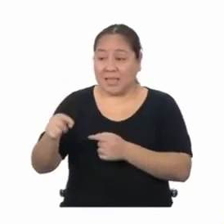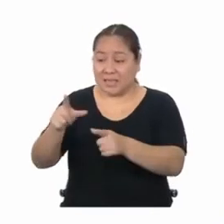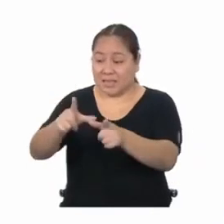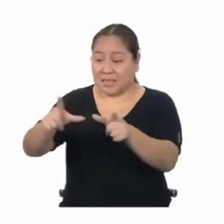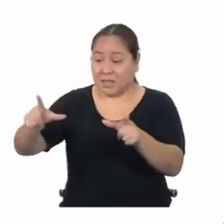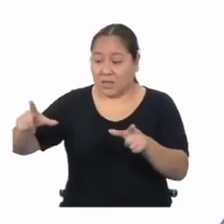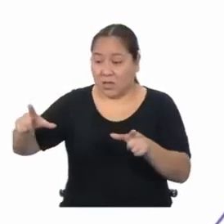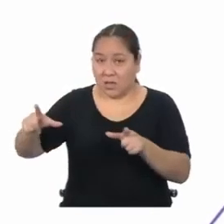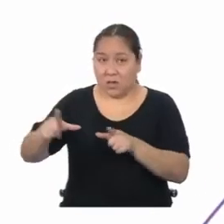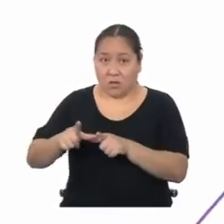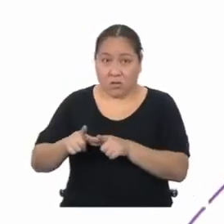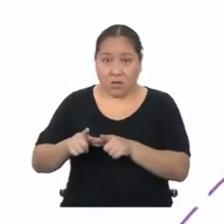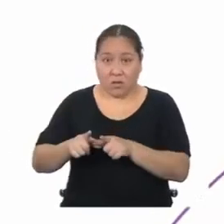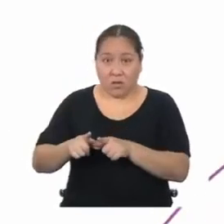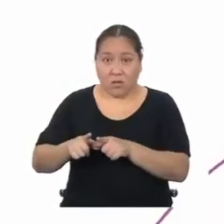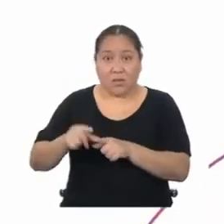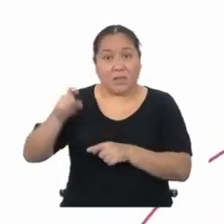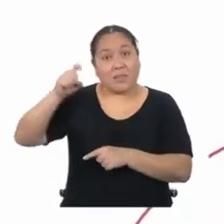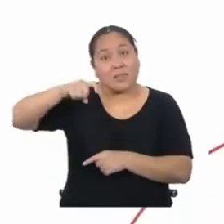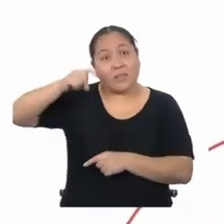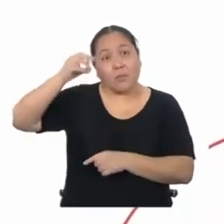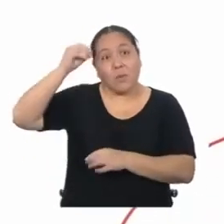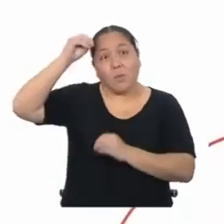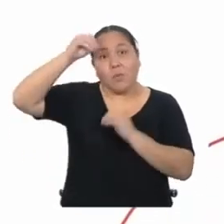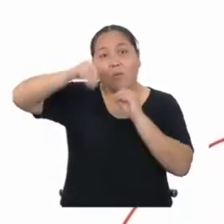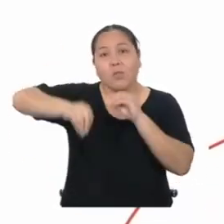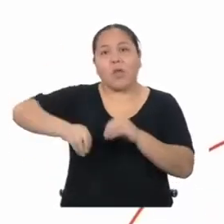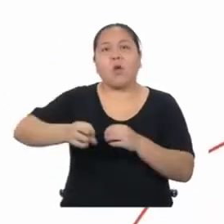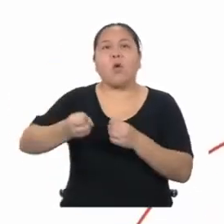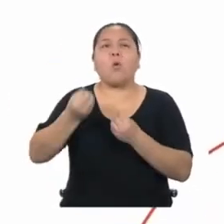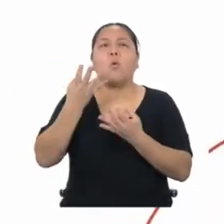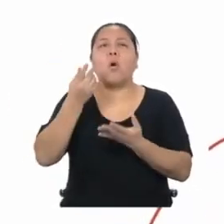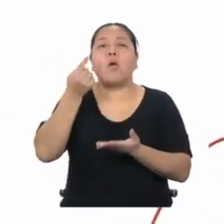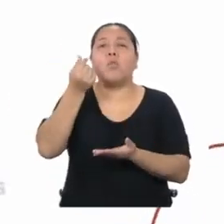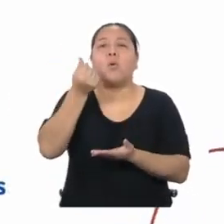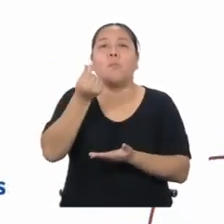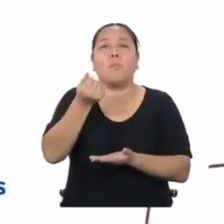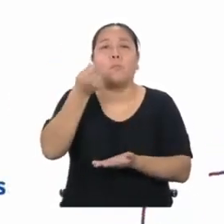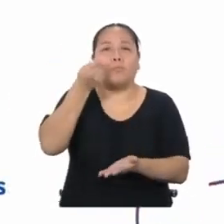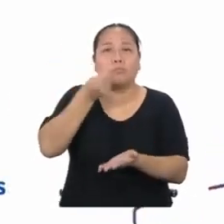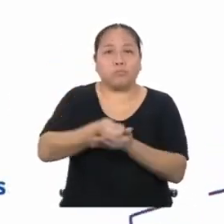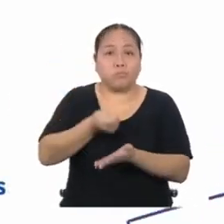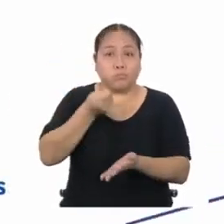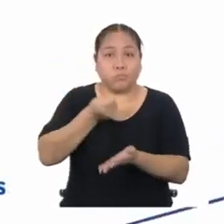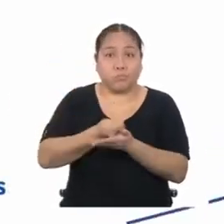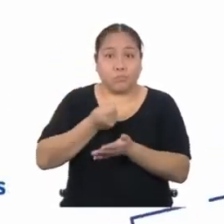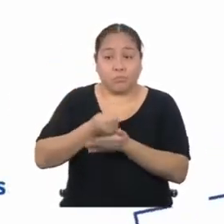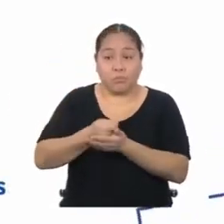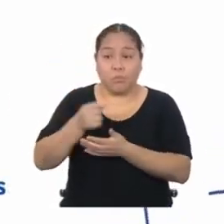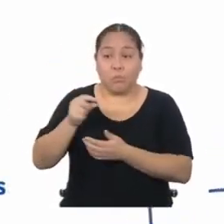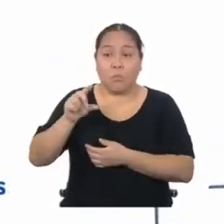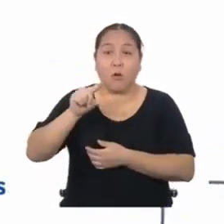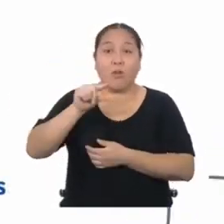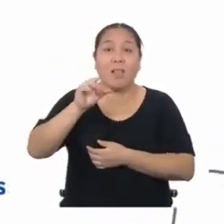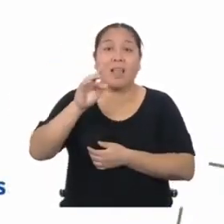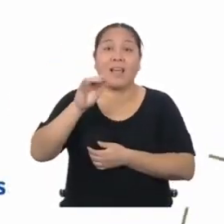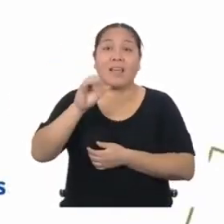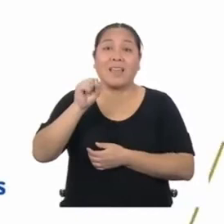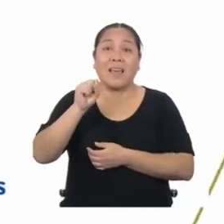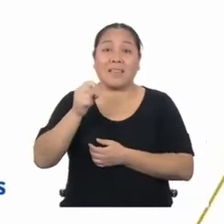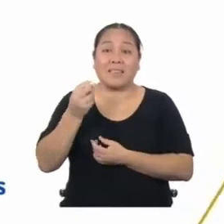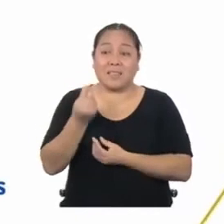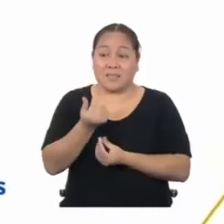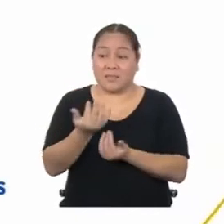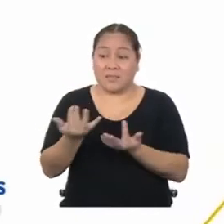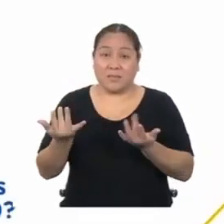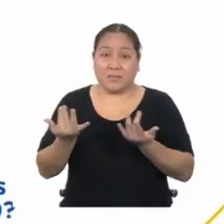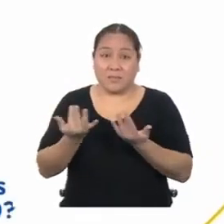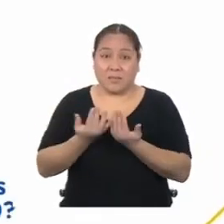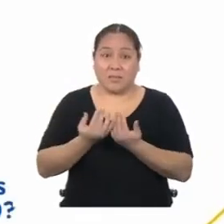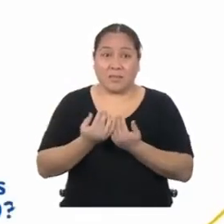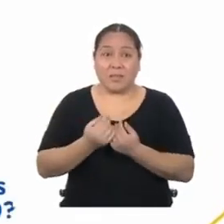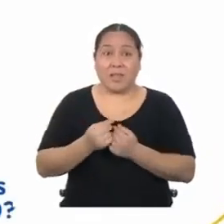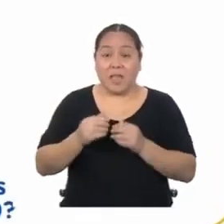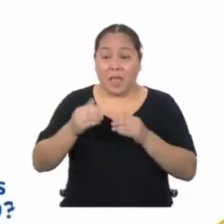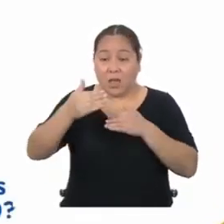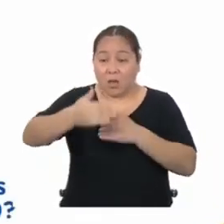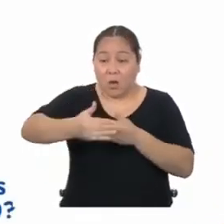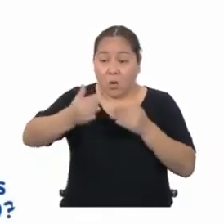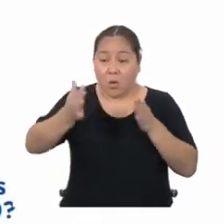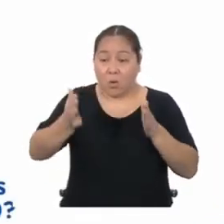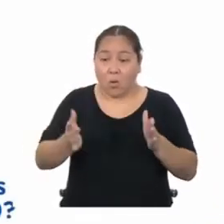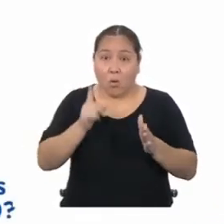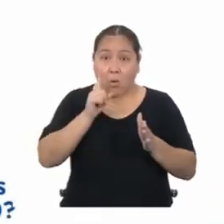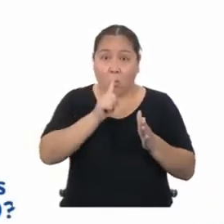y nuestro reto es saber cuánto se invertirá por la instalación del GRAT sintético, si el costo por metro cuadrado es de 35 soles.